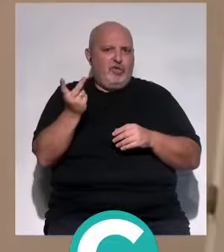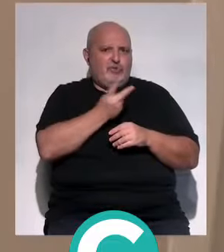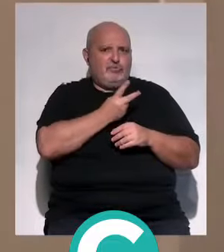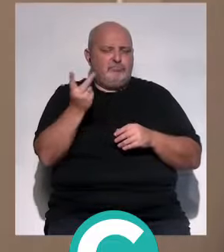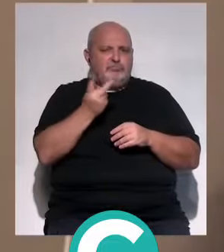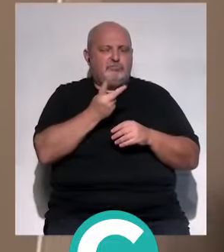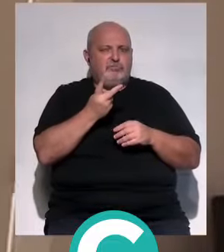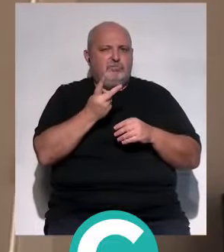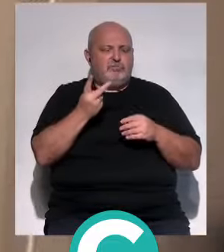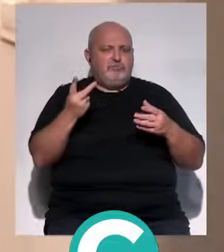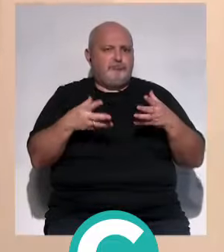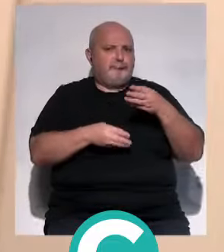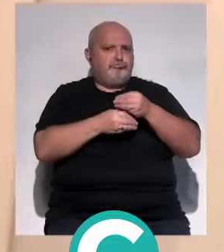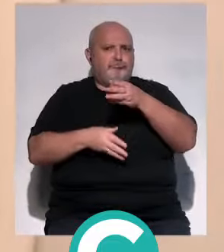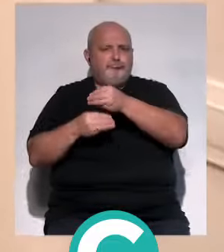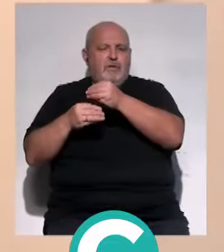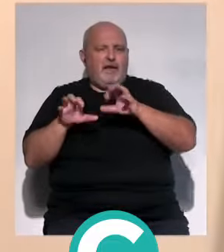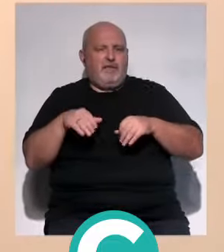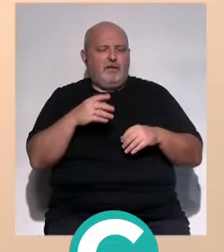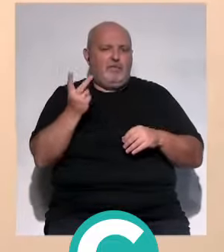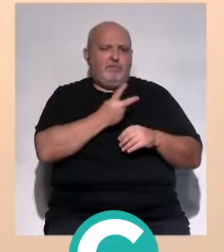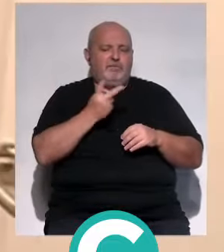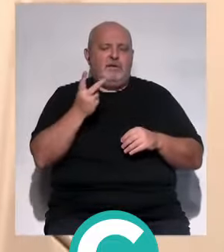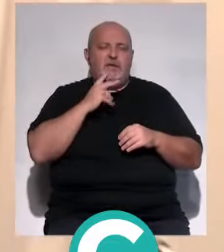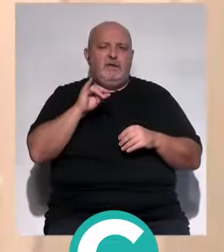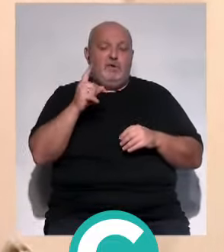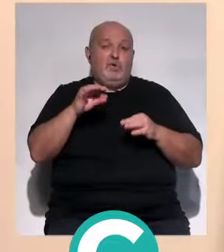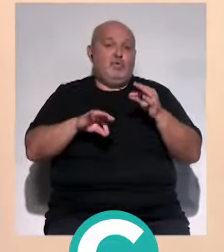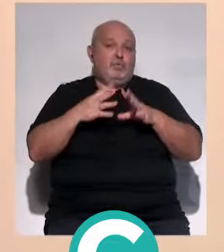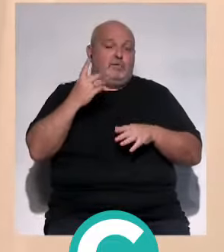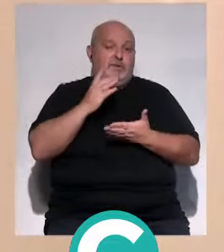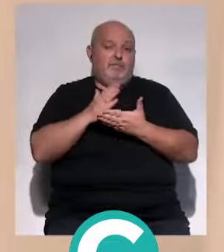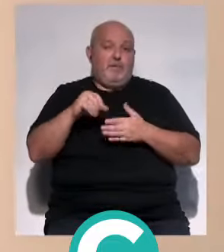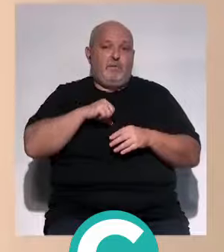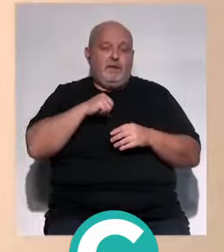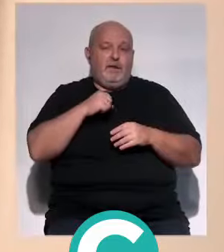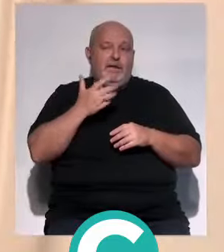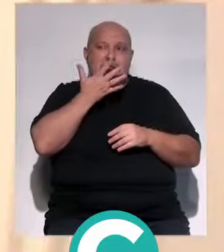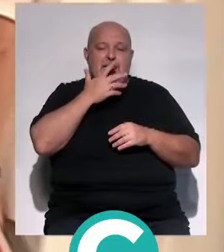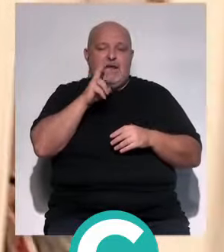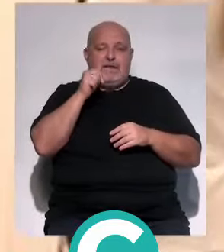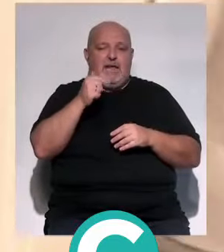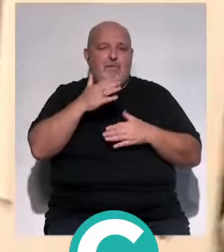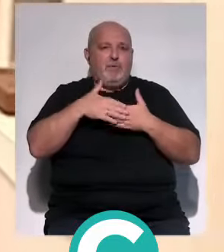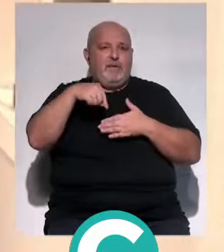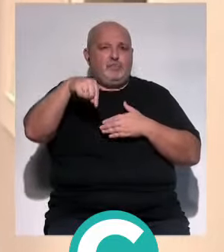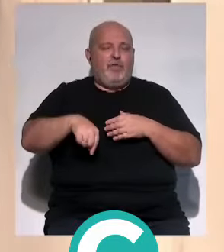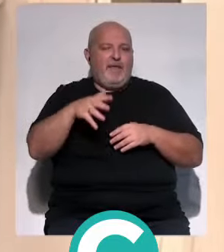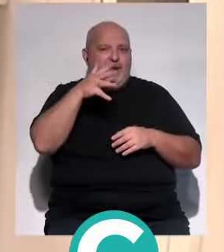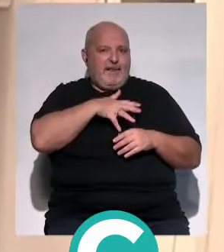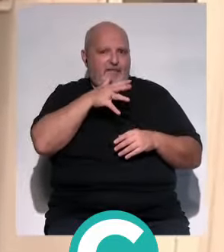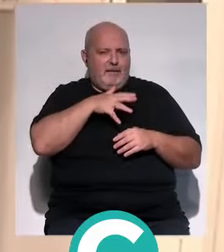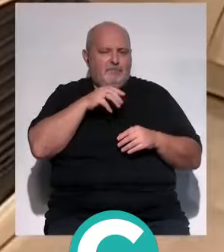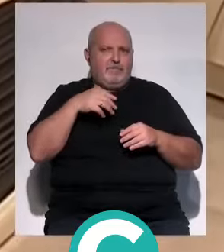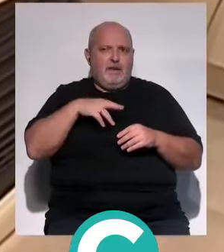complementan los servicios en Jerez al de Cádiz? Pues sí, eso es una suerte que tenemos, tenemos un hospital hermano en la HLA Puerta del Sur de Jerez, que